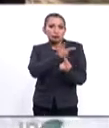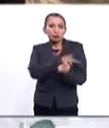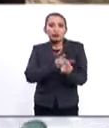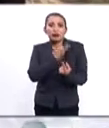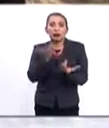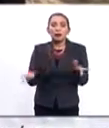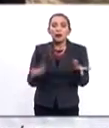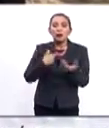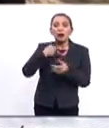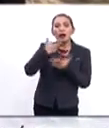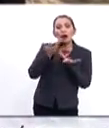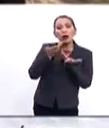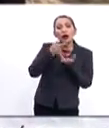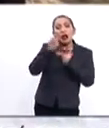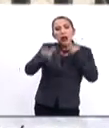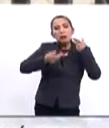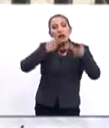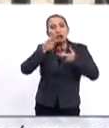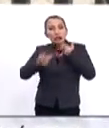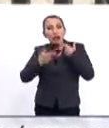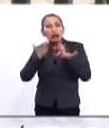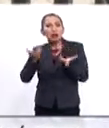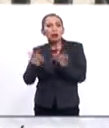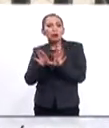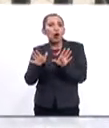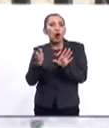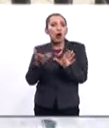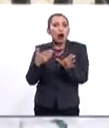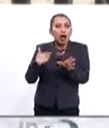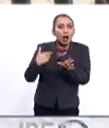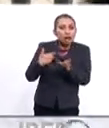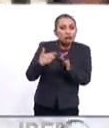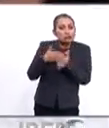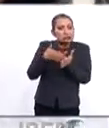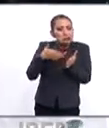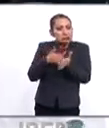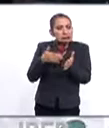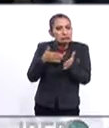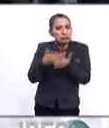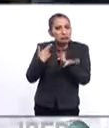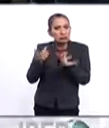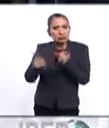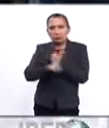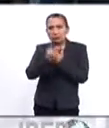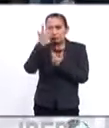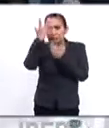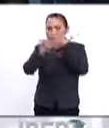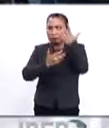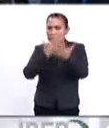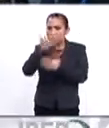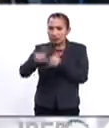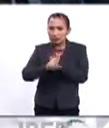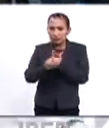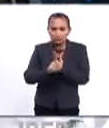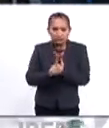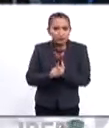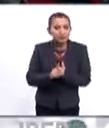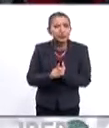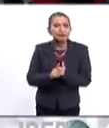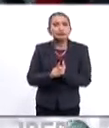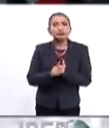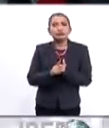estirar a veces las ligas de forma caótica, compleja, o que